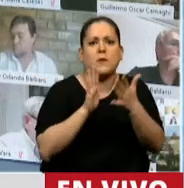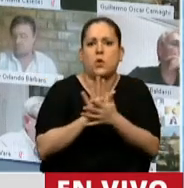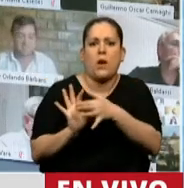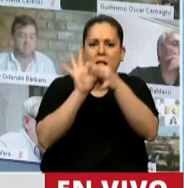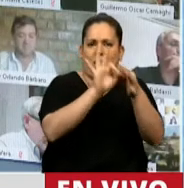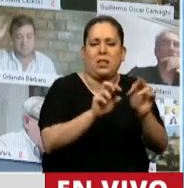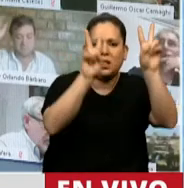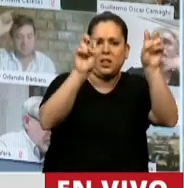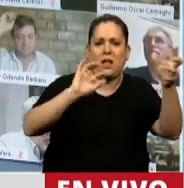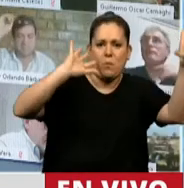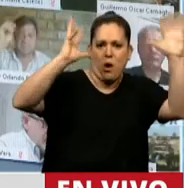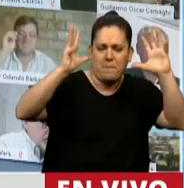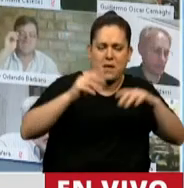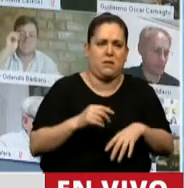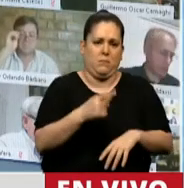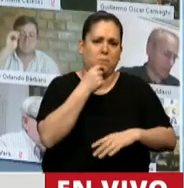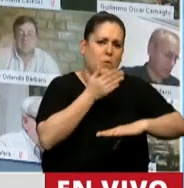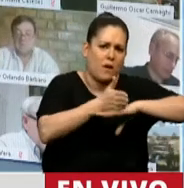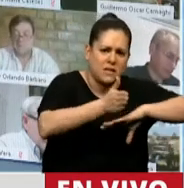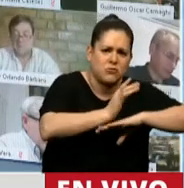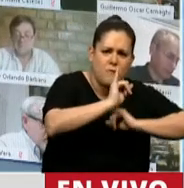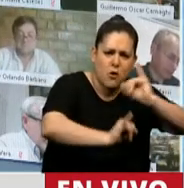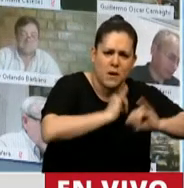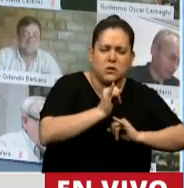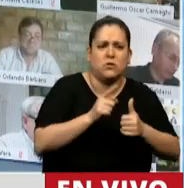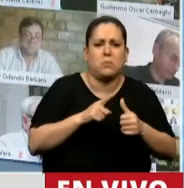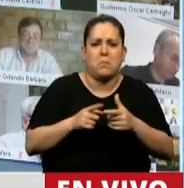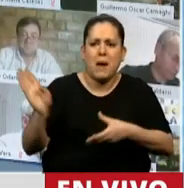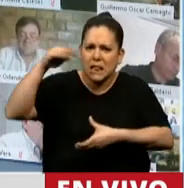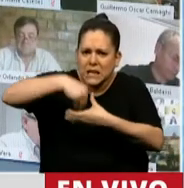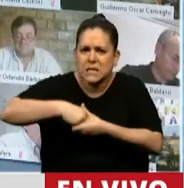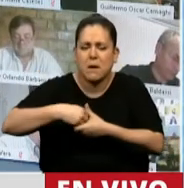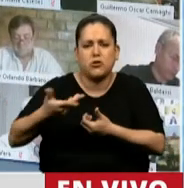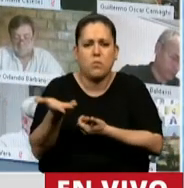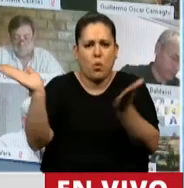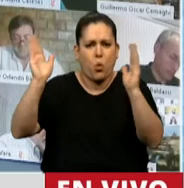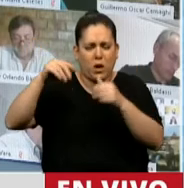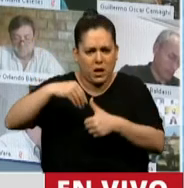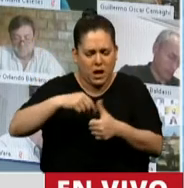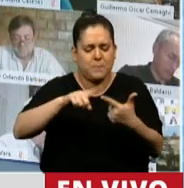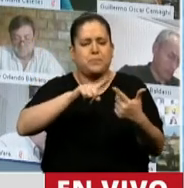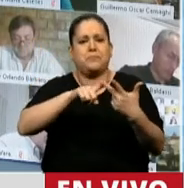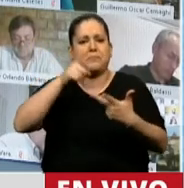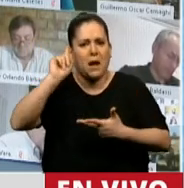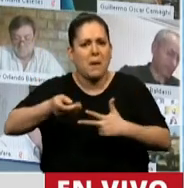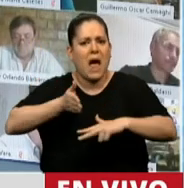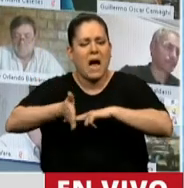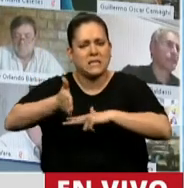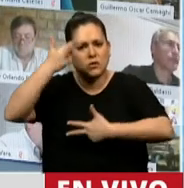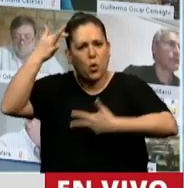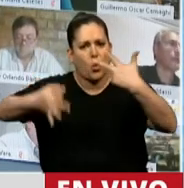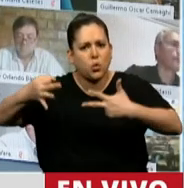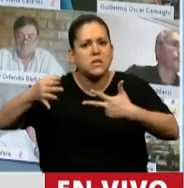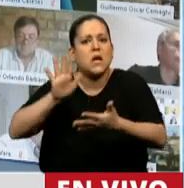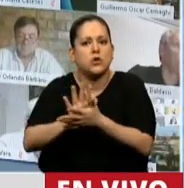El acceso a la información, la participación pública y sobre todo el acceso a la justicia en asuntos